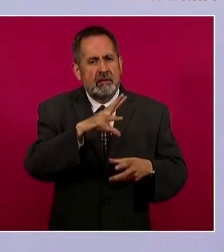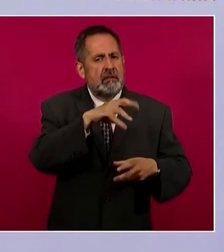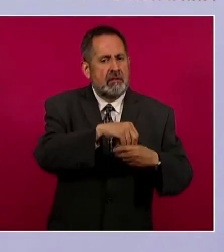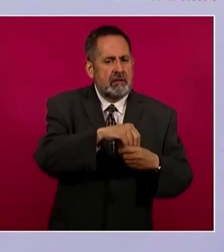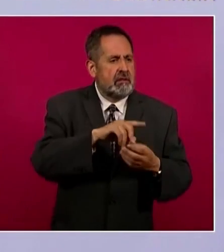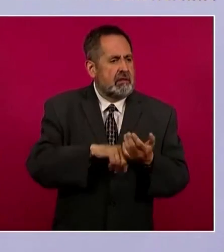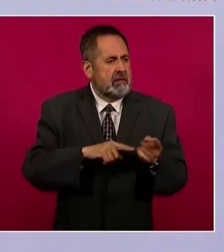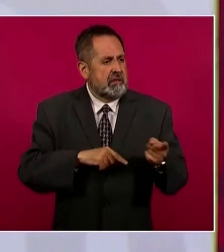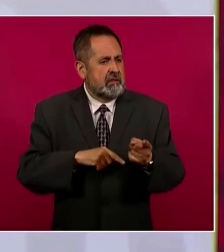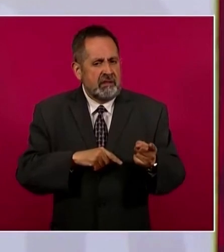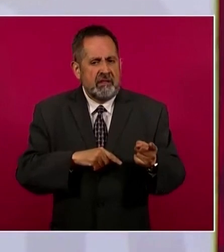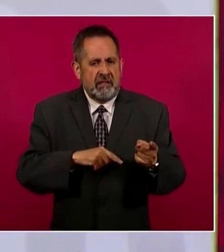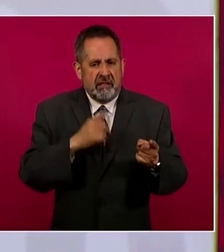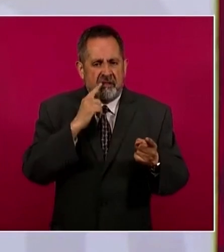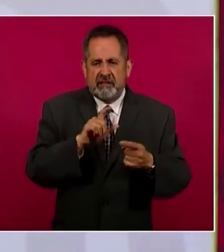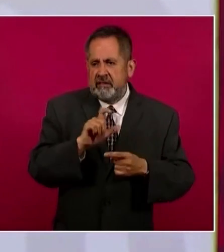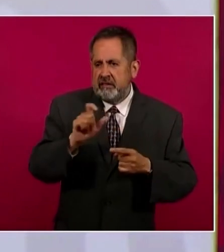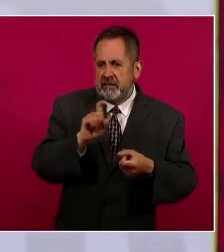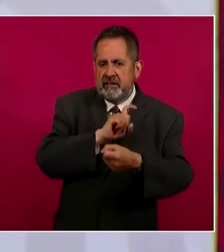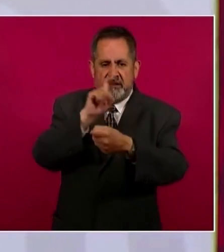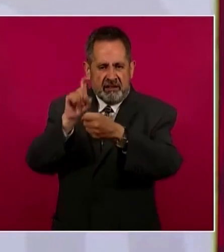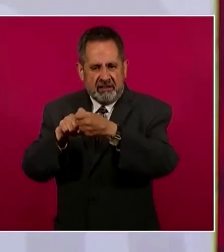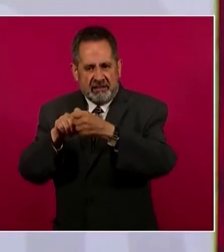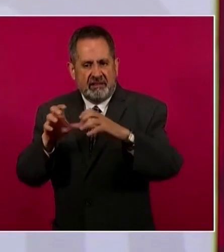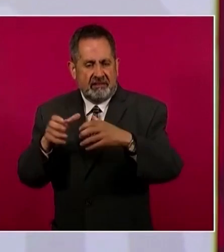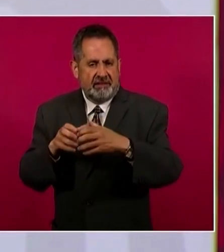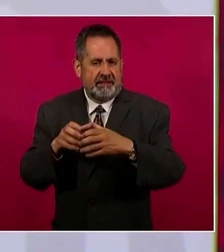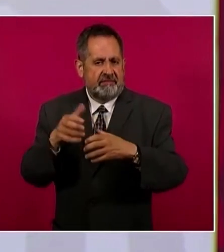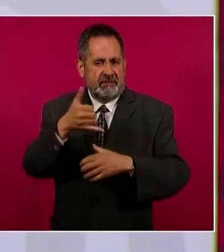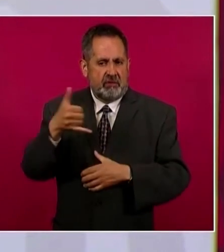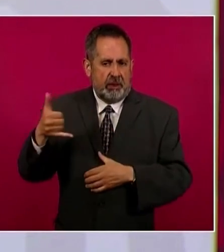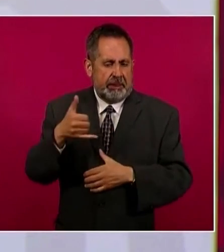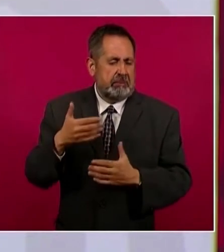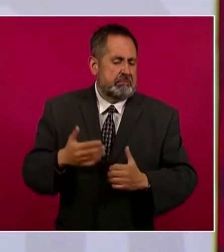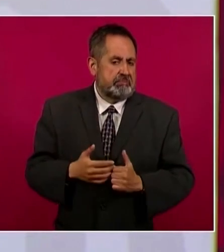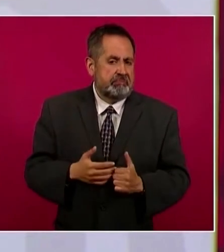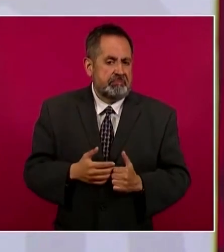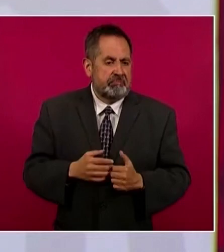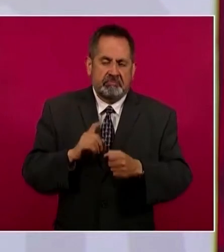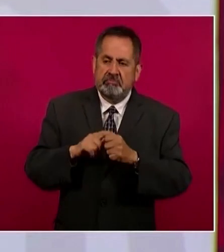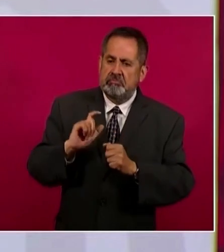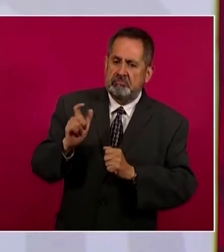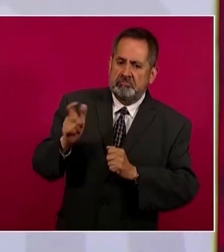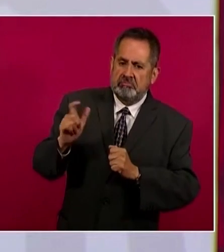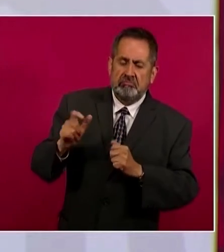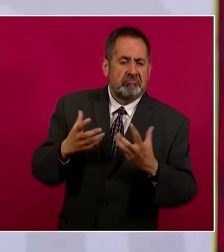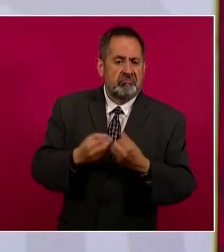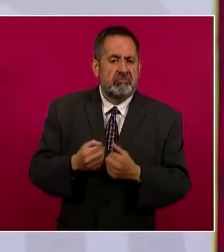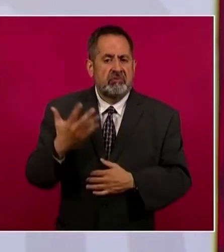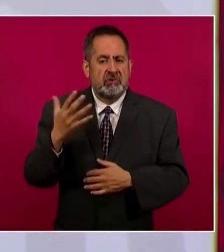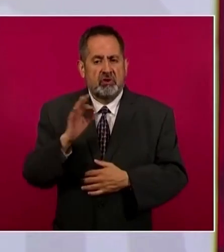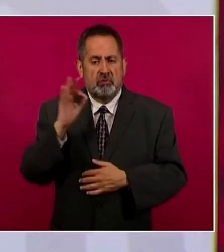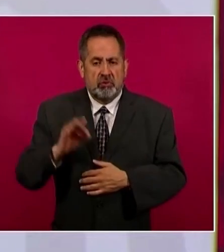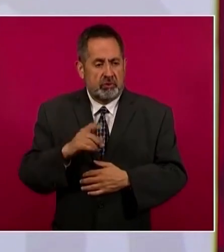tributan, están afiliados al Infonavit y que cotizan, aportando el cinco por ciento